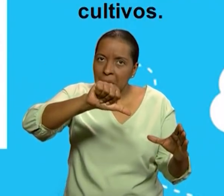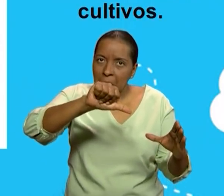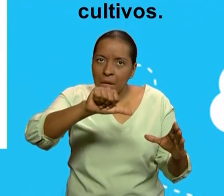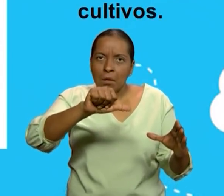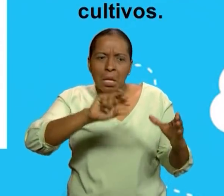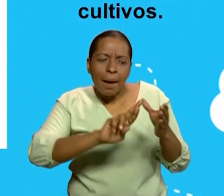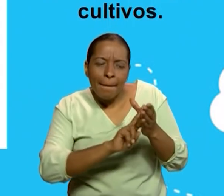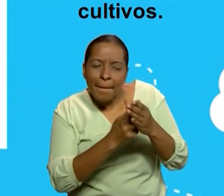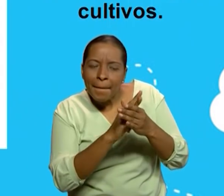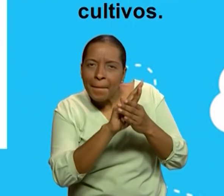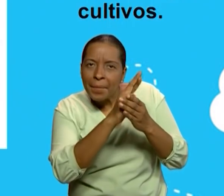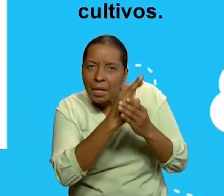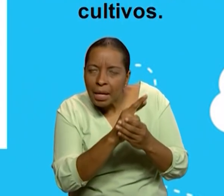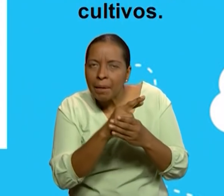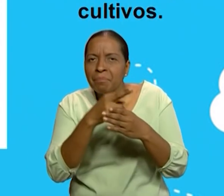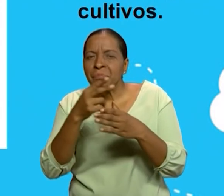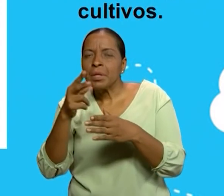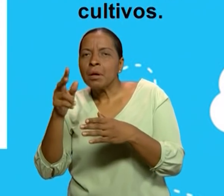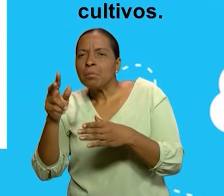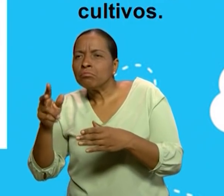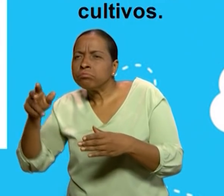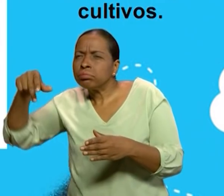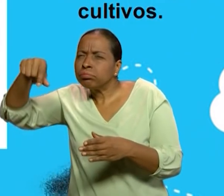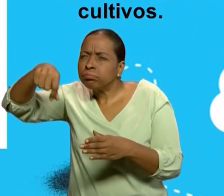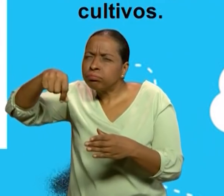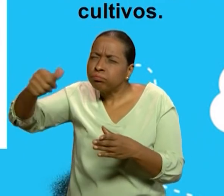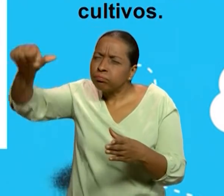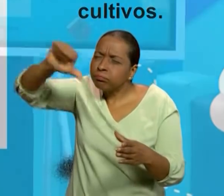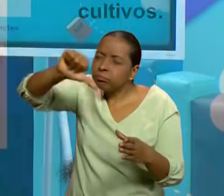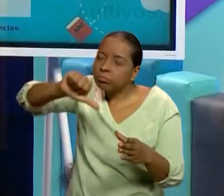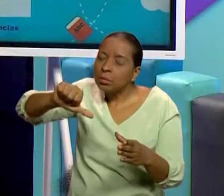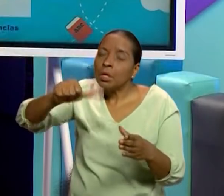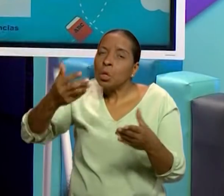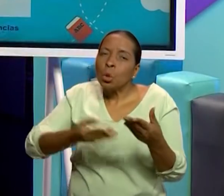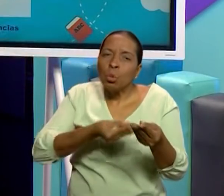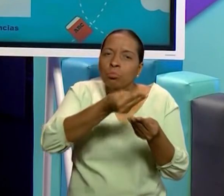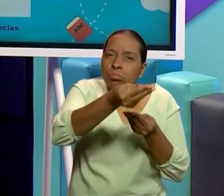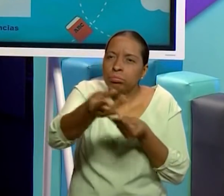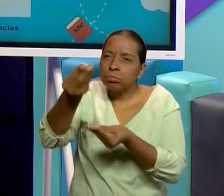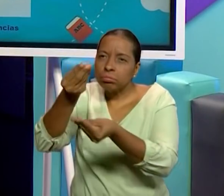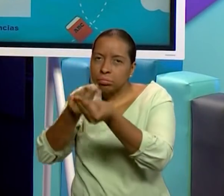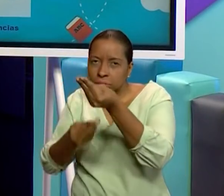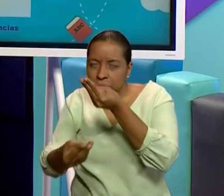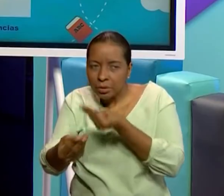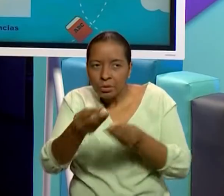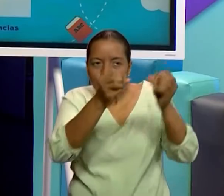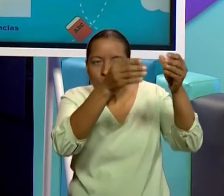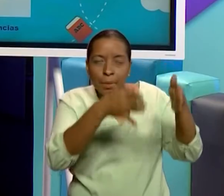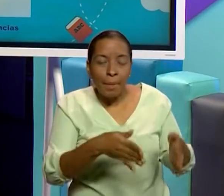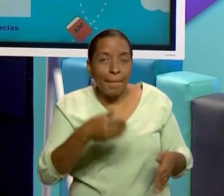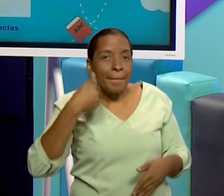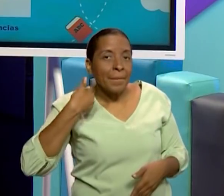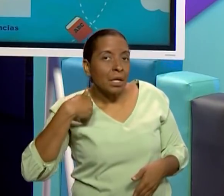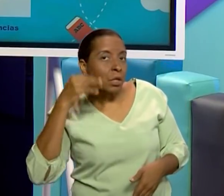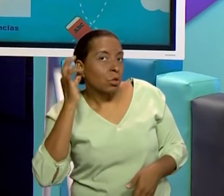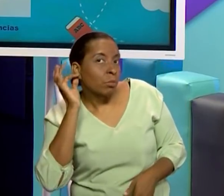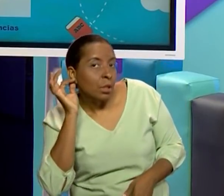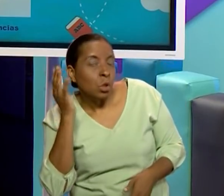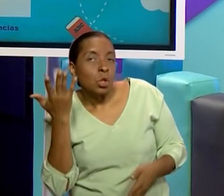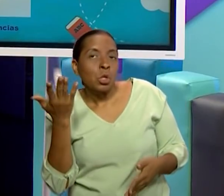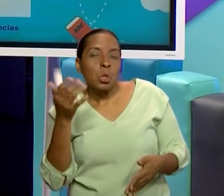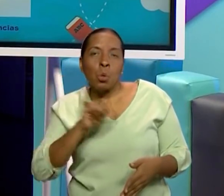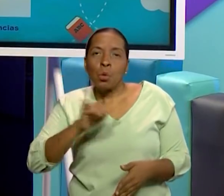Recuerda, mi querido estudiante, compartir todas estas actividades con nosotros, con tu maestro y con tus